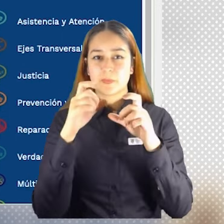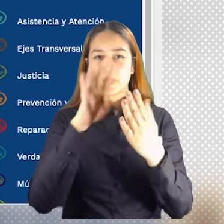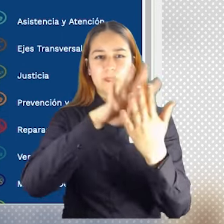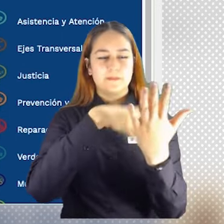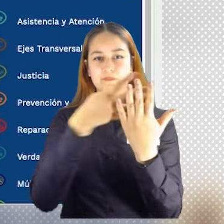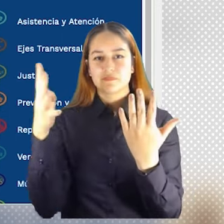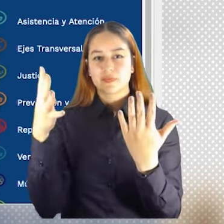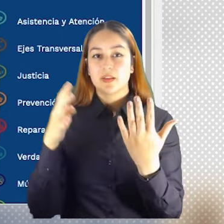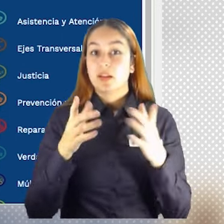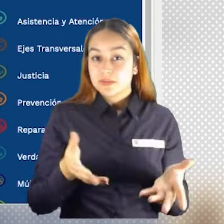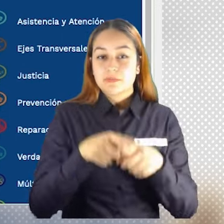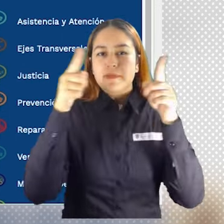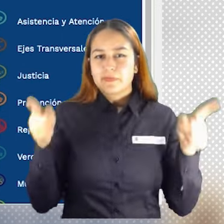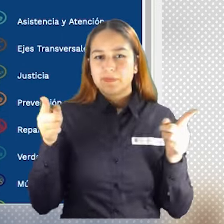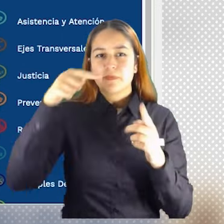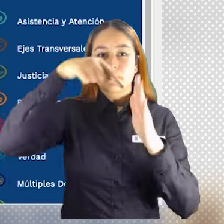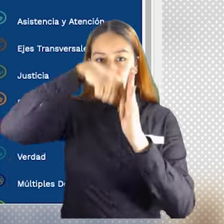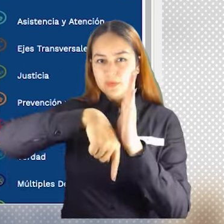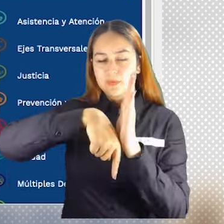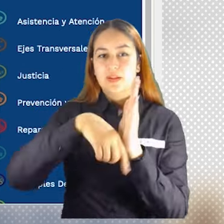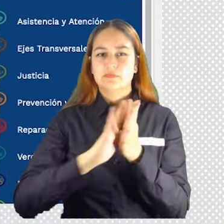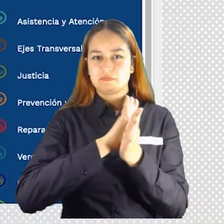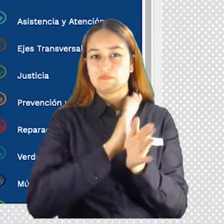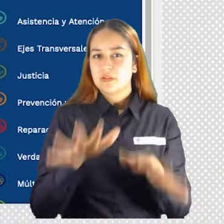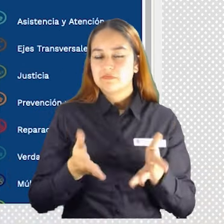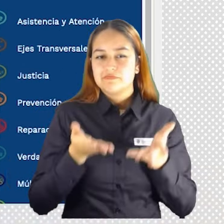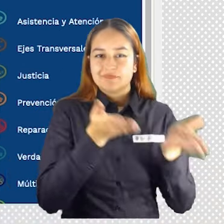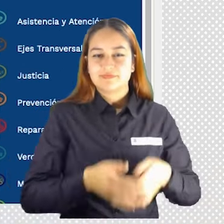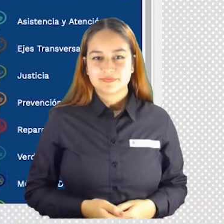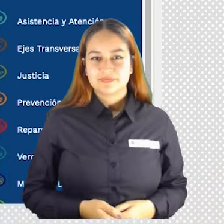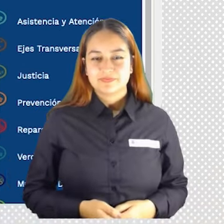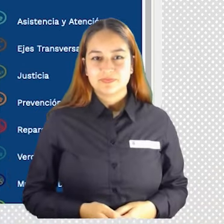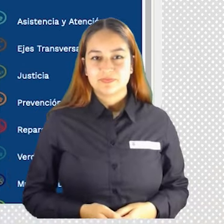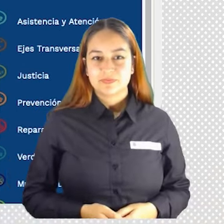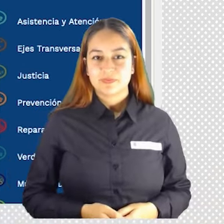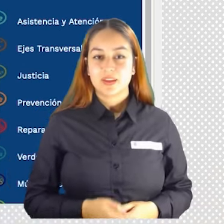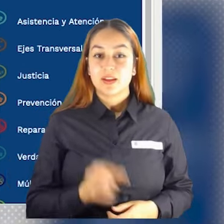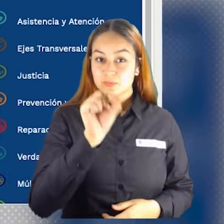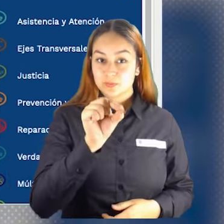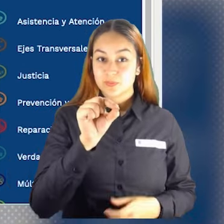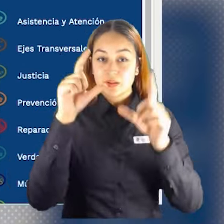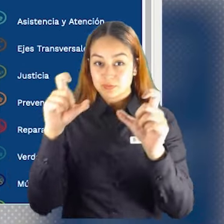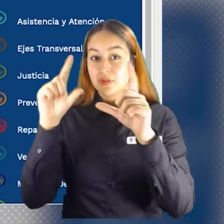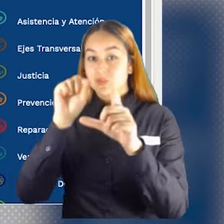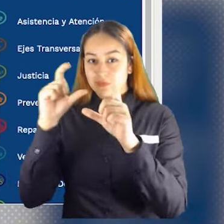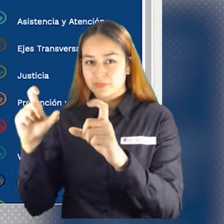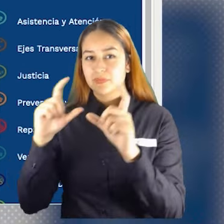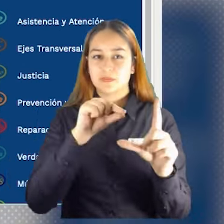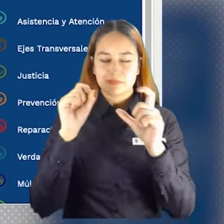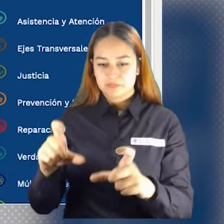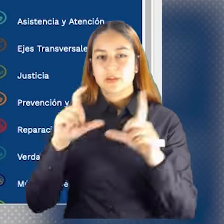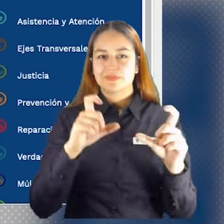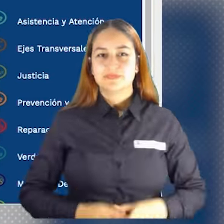que te permitirá ampliar detalladamente la información sobre la oferta. Puedes dar clic sobre cada una de las imágenes de la tabla de